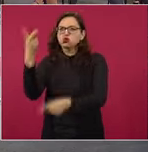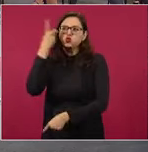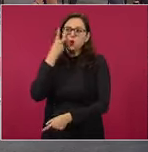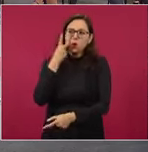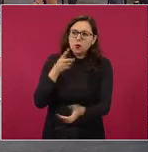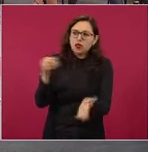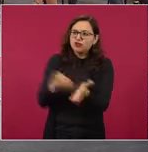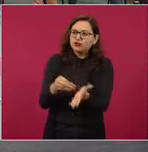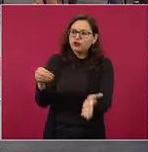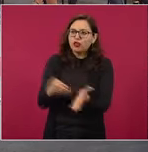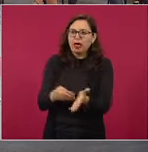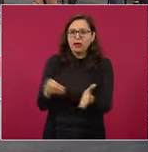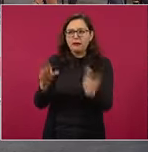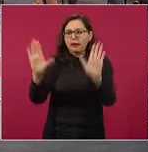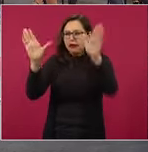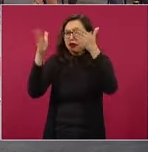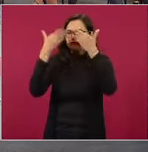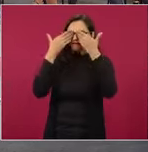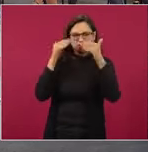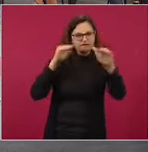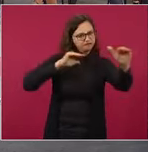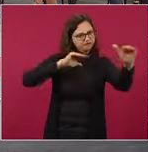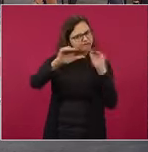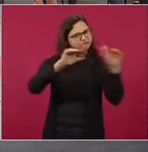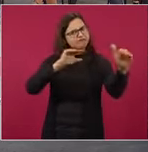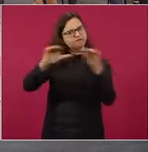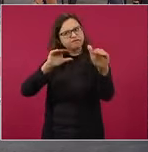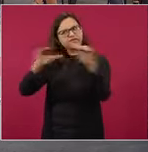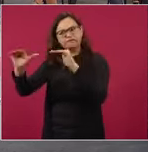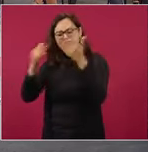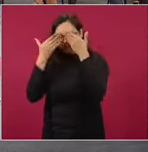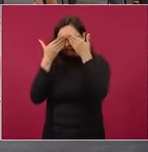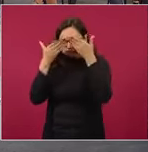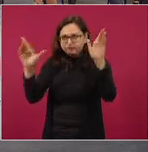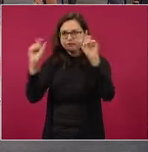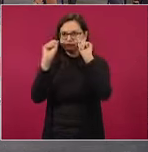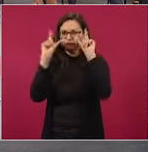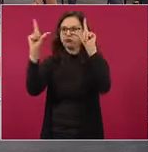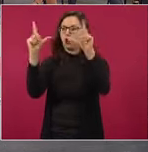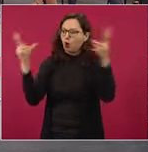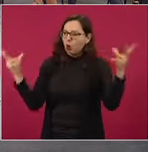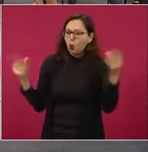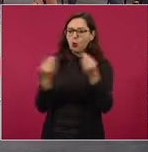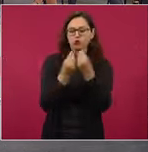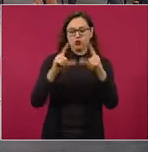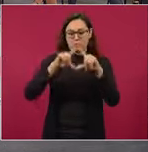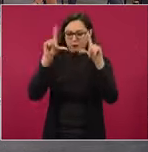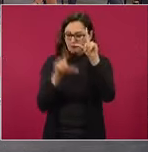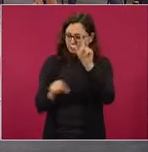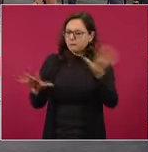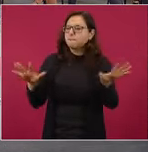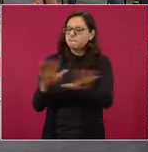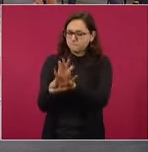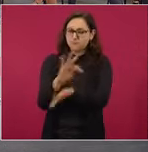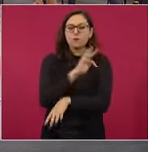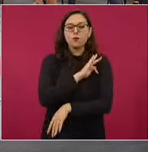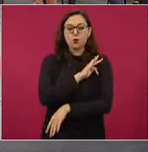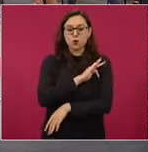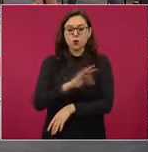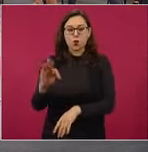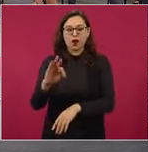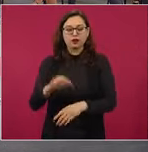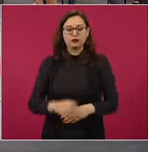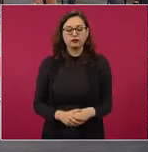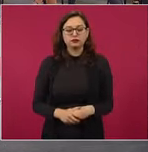logremos el renacimiento de México. Antes de terminar, quiero